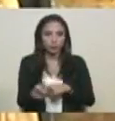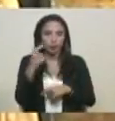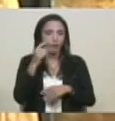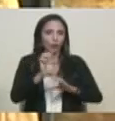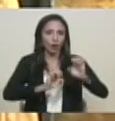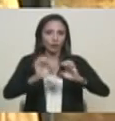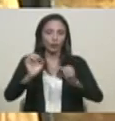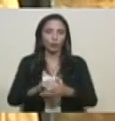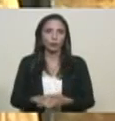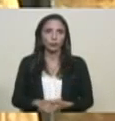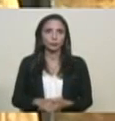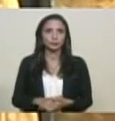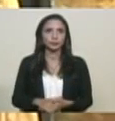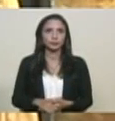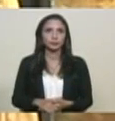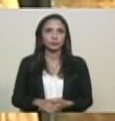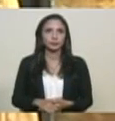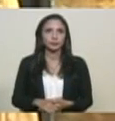manera muy especial a los sectores